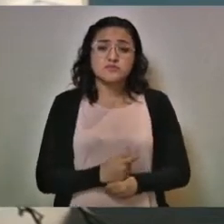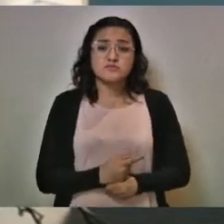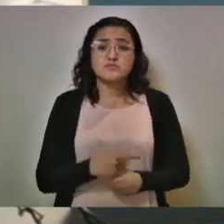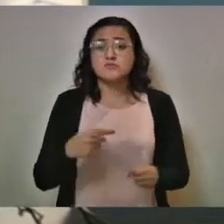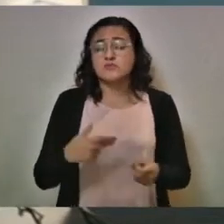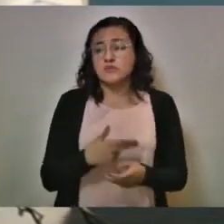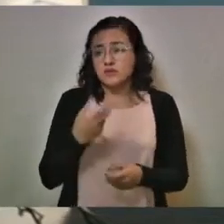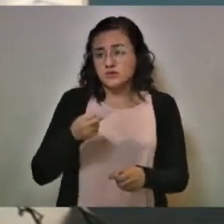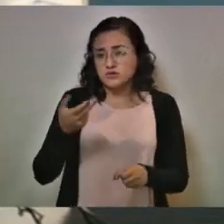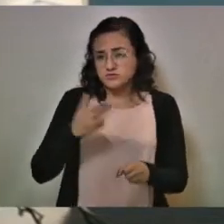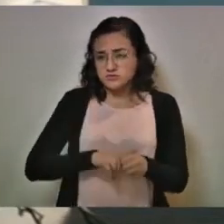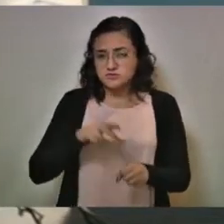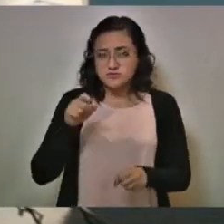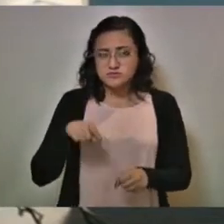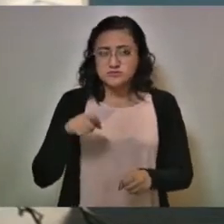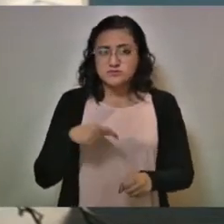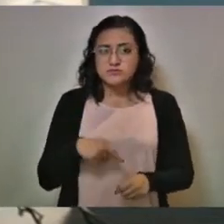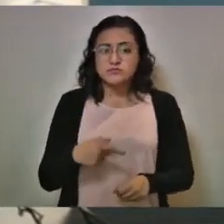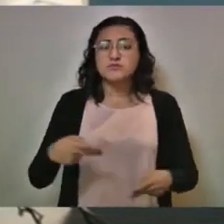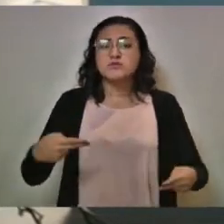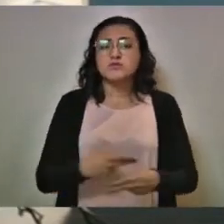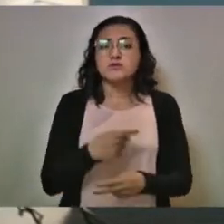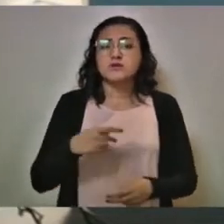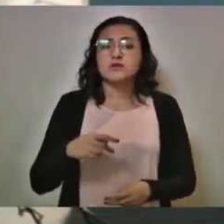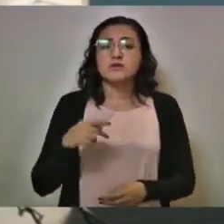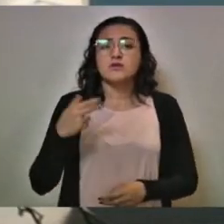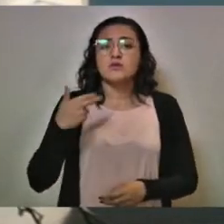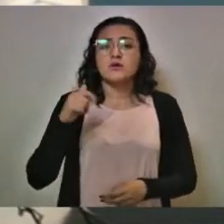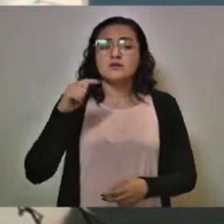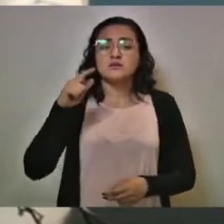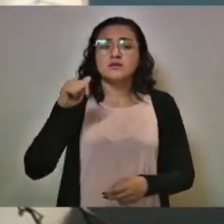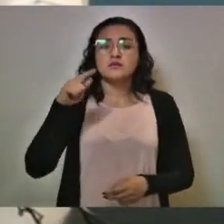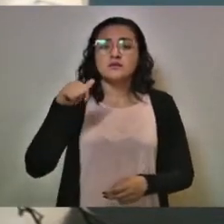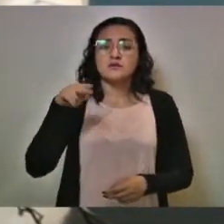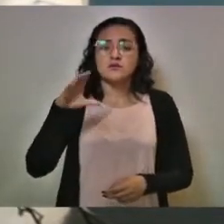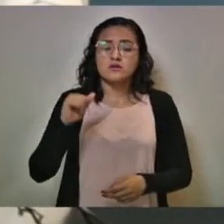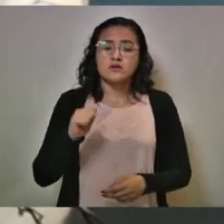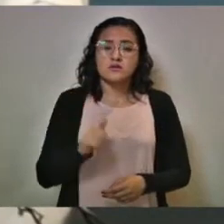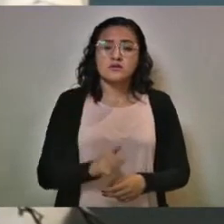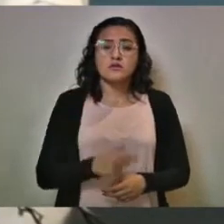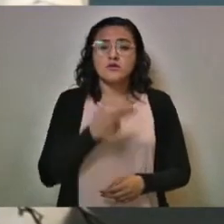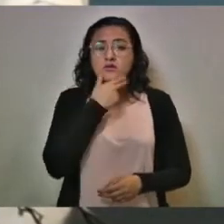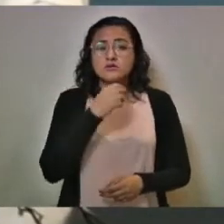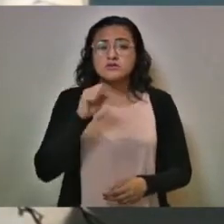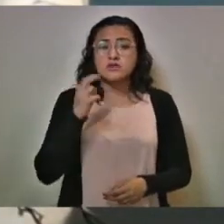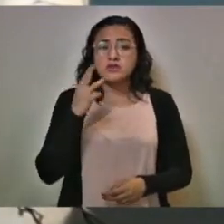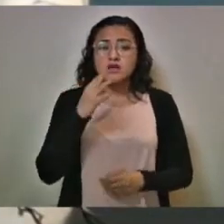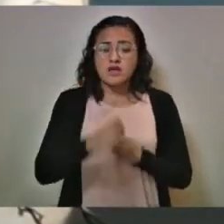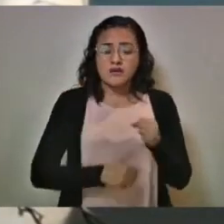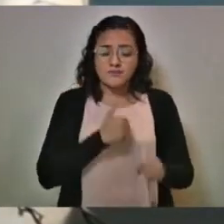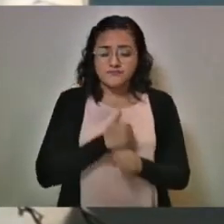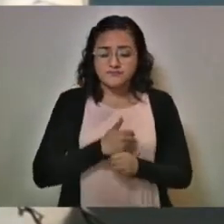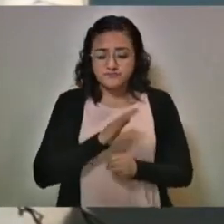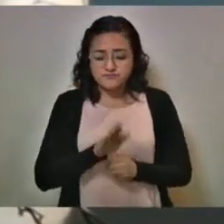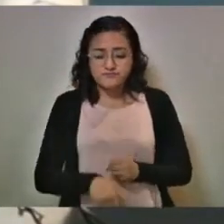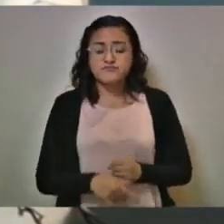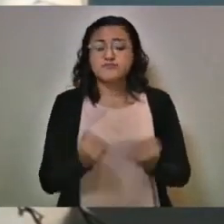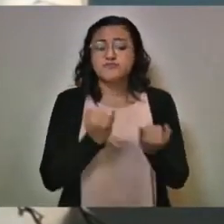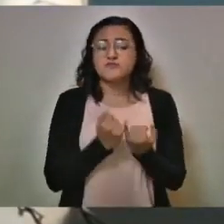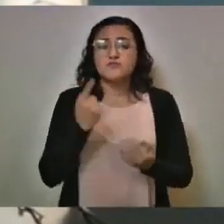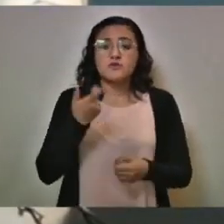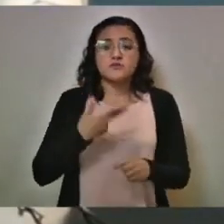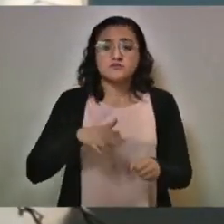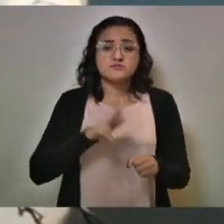Traumatología y Ortopedia también, residente de Guatlatlauca, masculino de 63 años. En el hospital general de